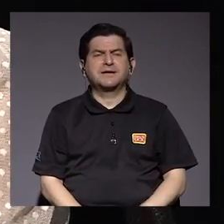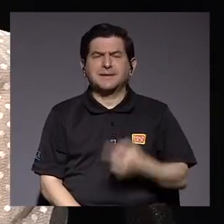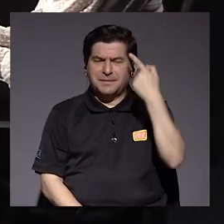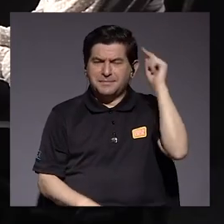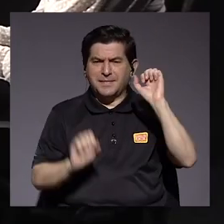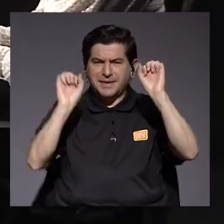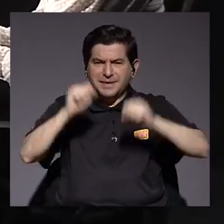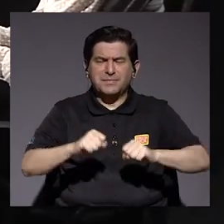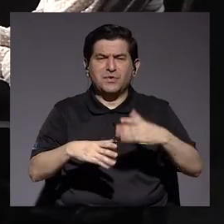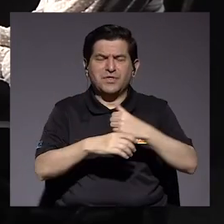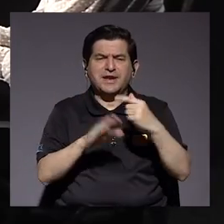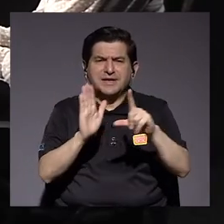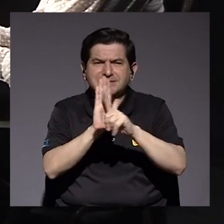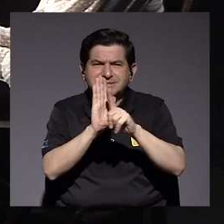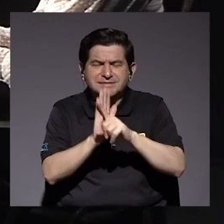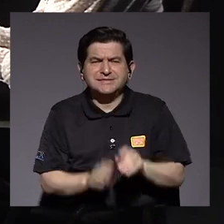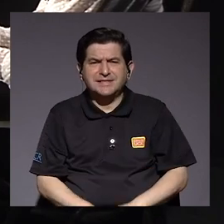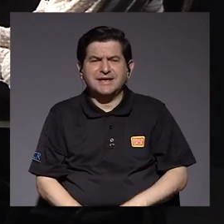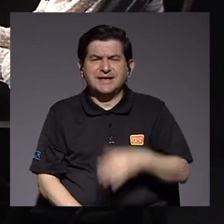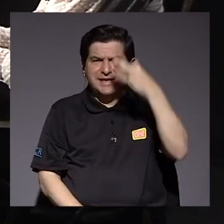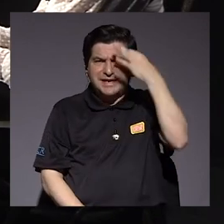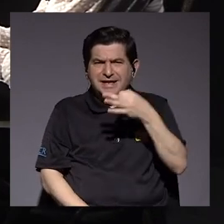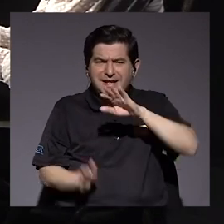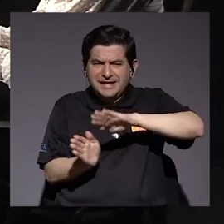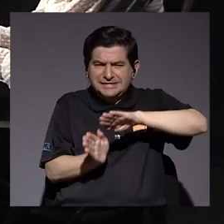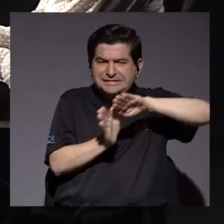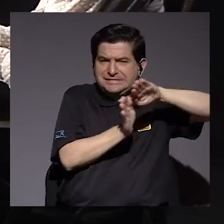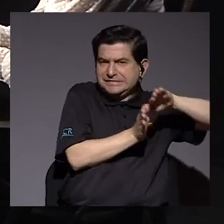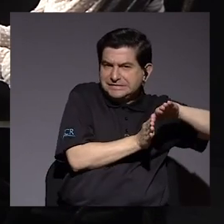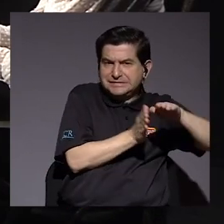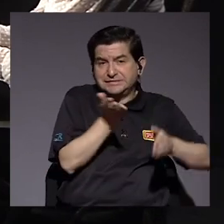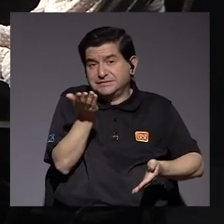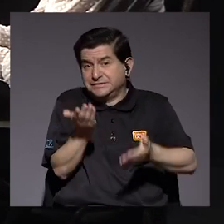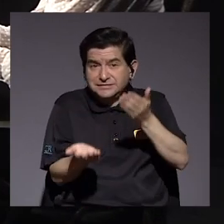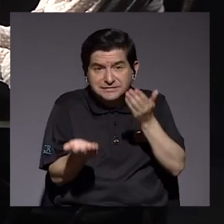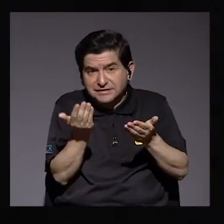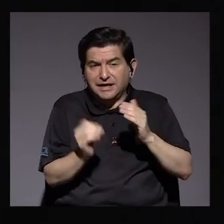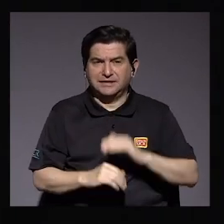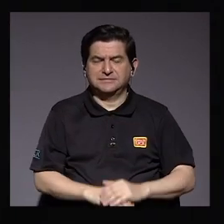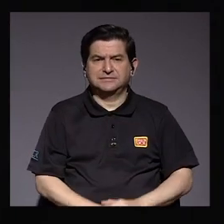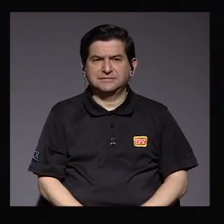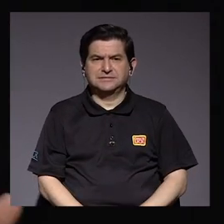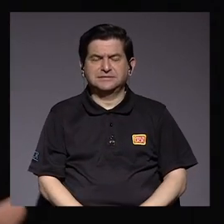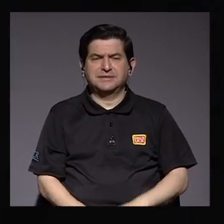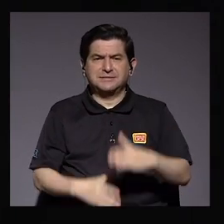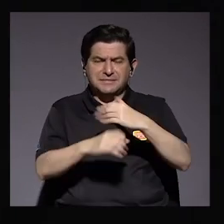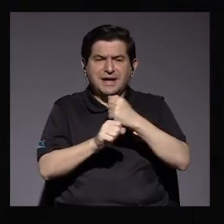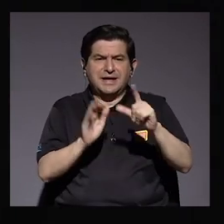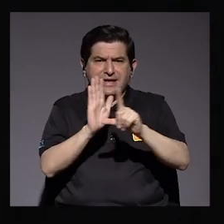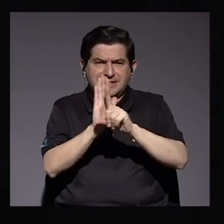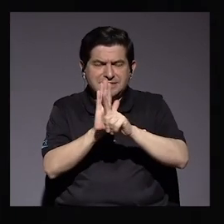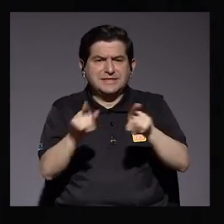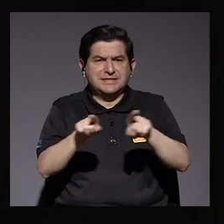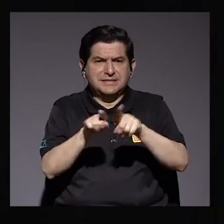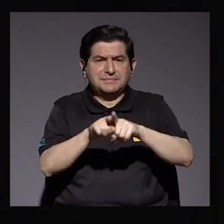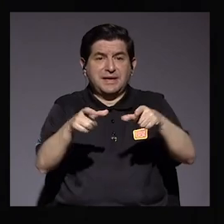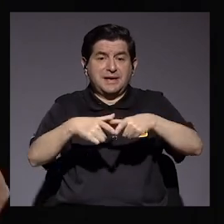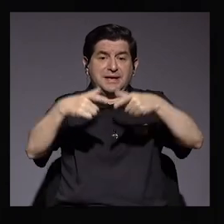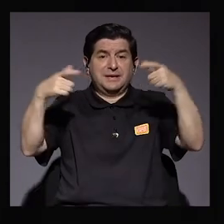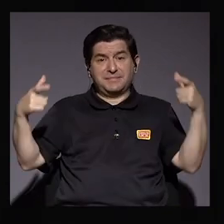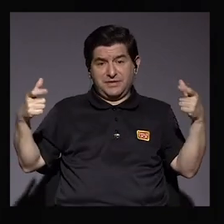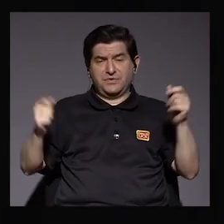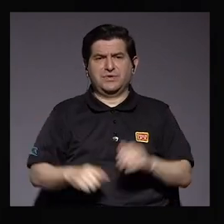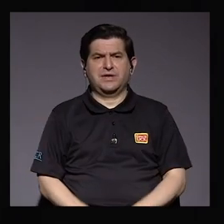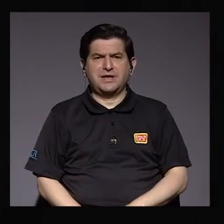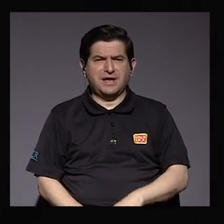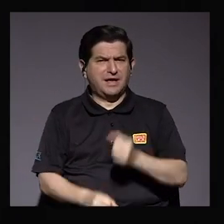legislar, toca dejar las creencias en la puerta, porque para legislar también hay que legislar para las mayorías. ¿Eso no ha